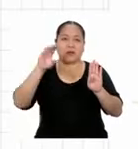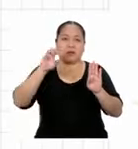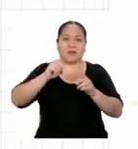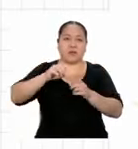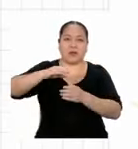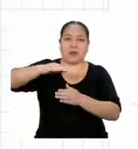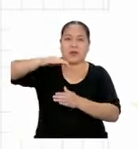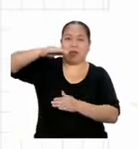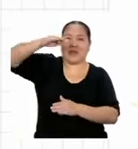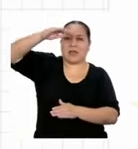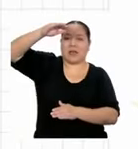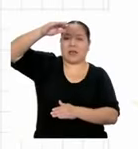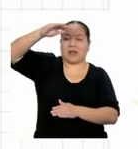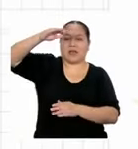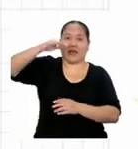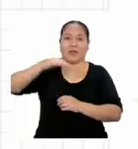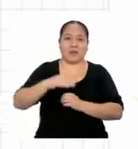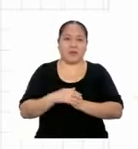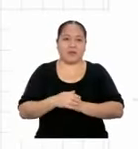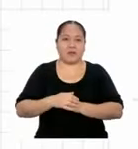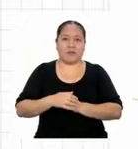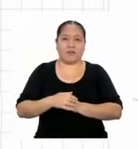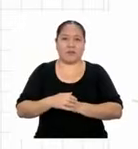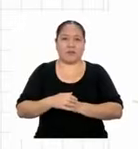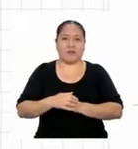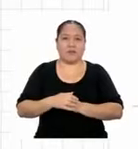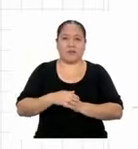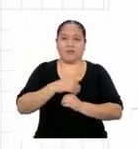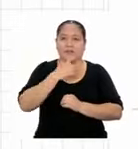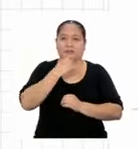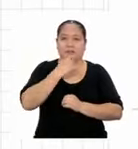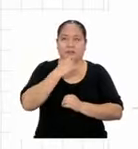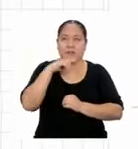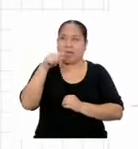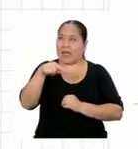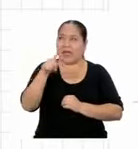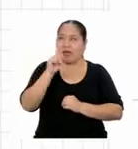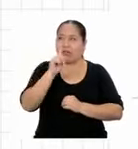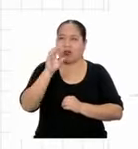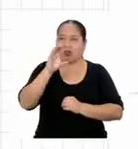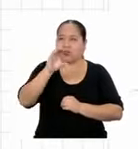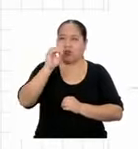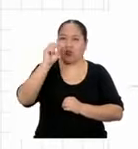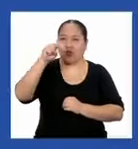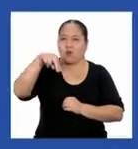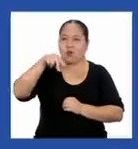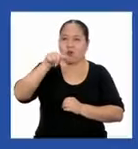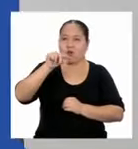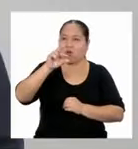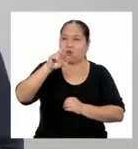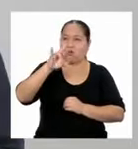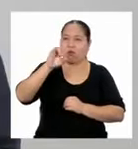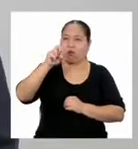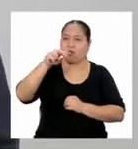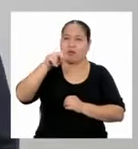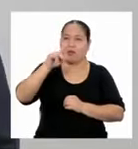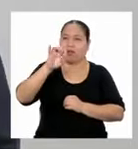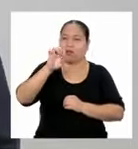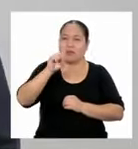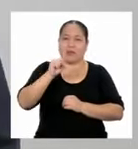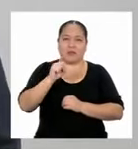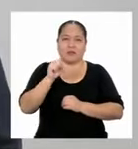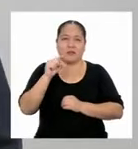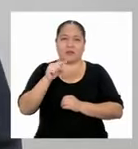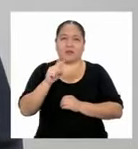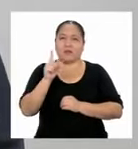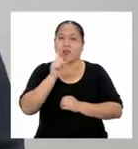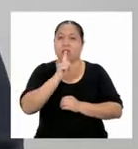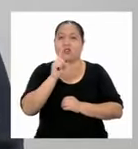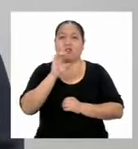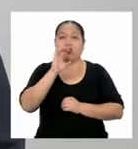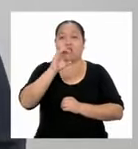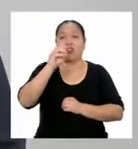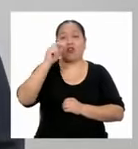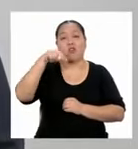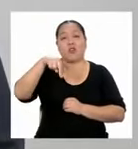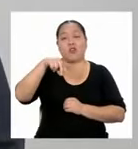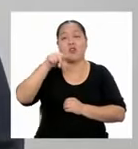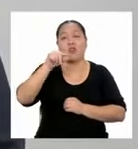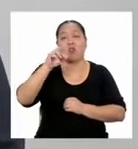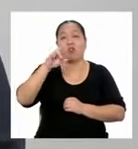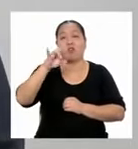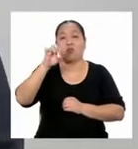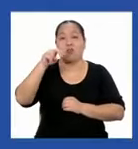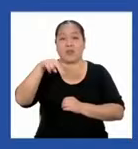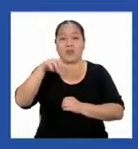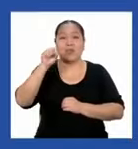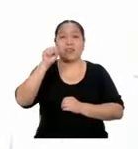agrandamos proporcionalmente? Pues ahí ya no tienen el mismo tamaño. Ajá, no son congruentes pero